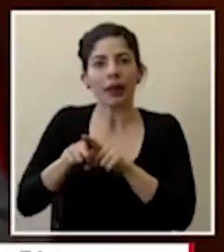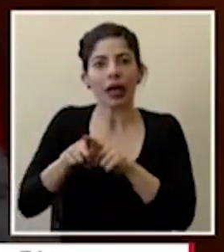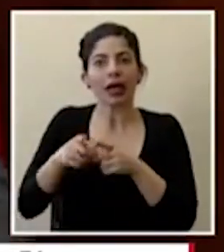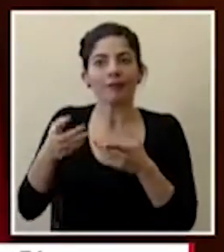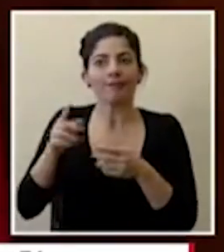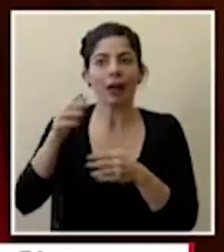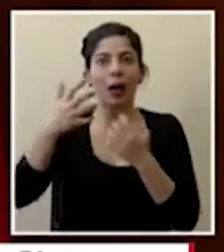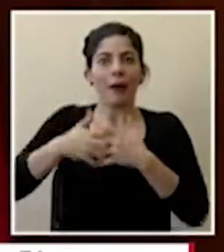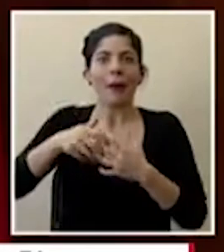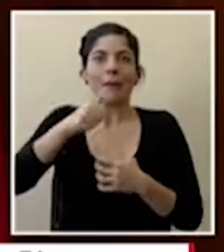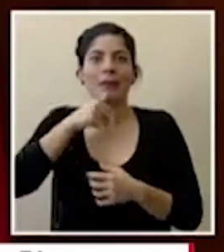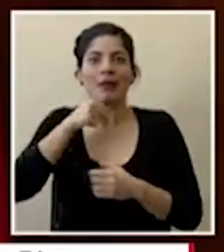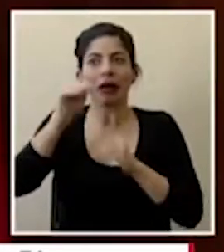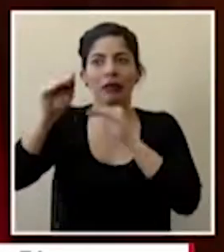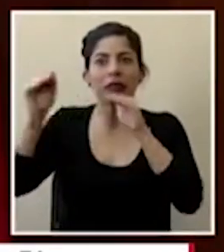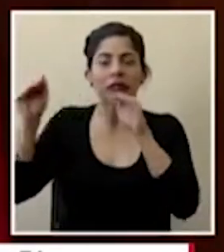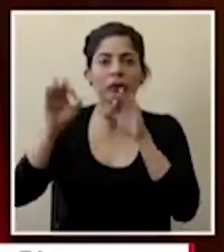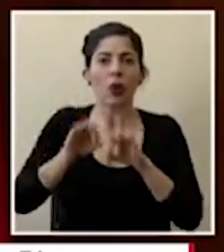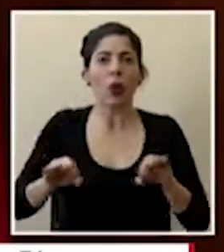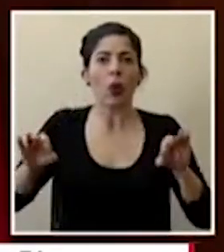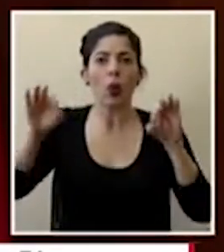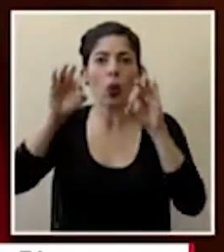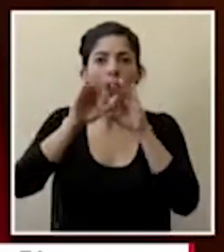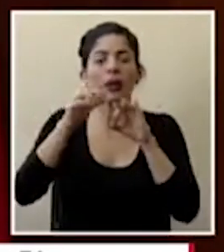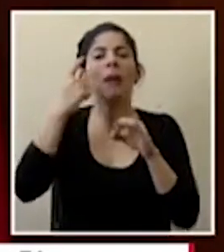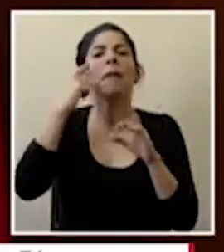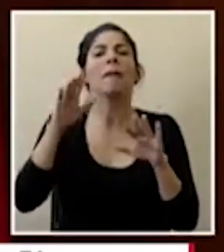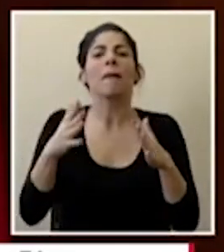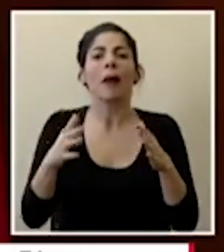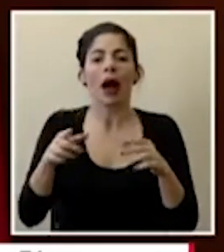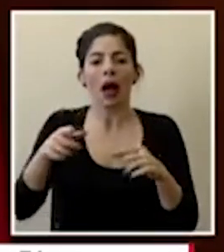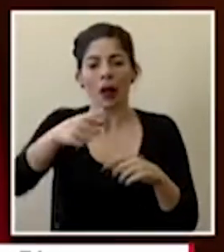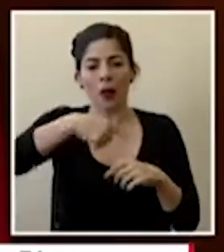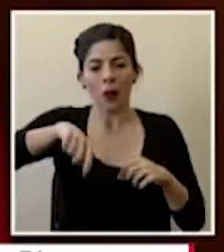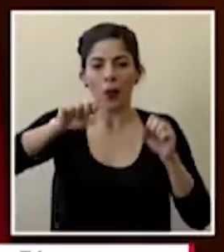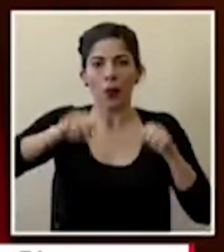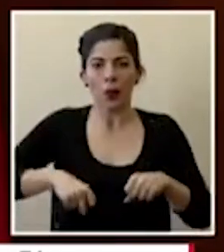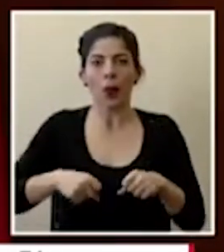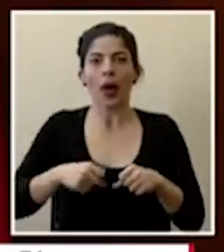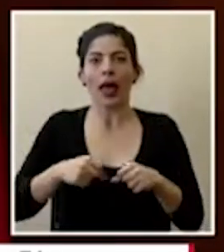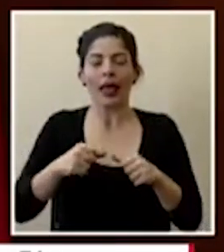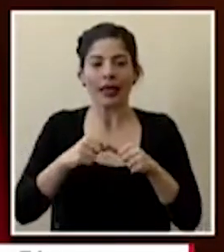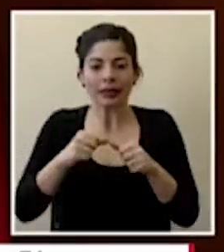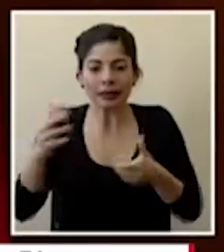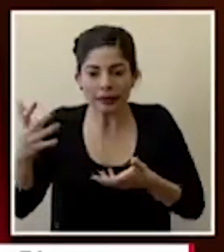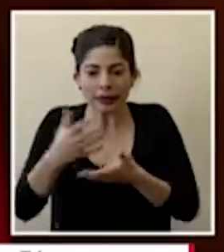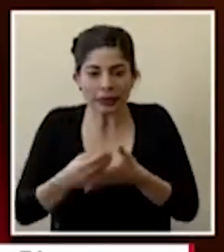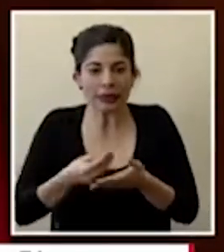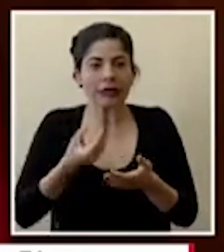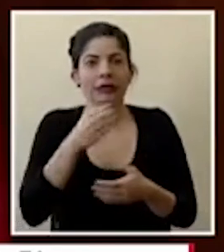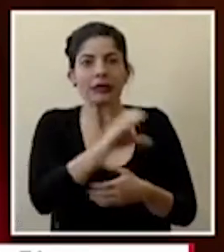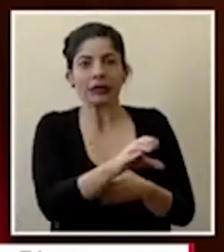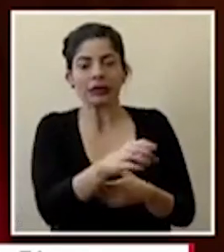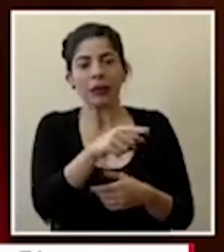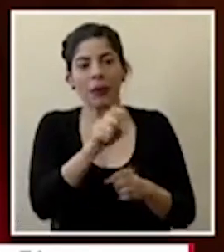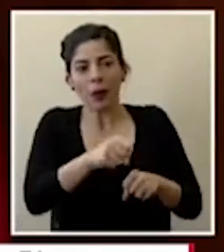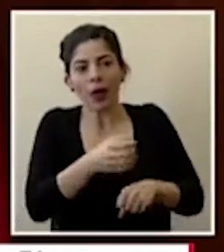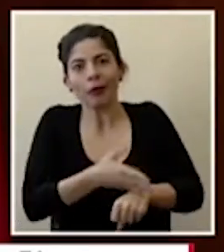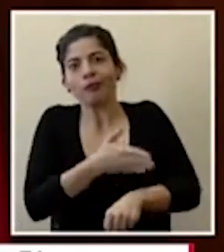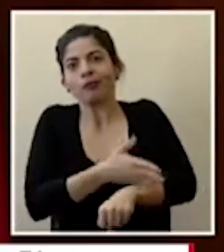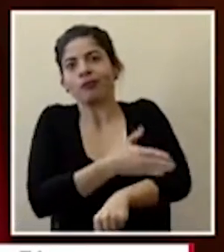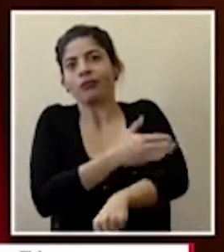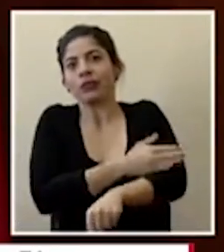llamado a la empresa privada es fundamental para poder seguir generando y que logremos pues tener esos avances